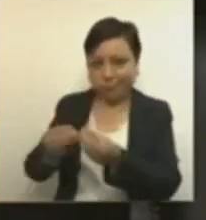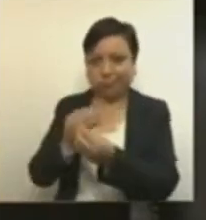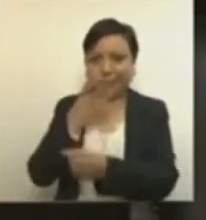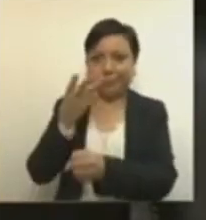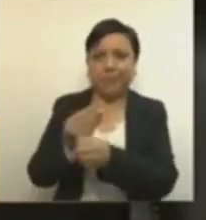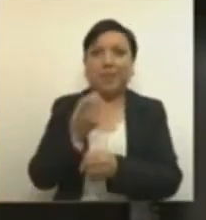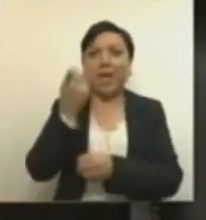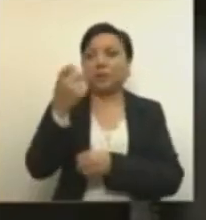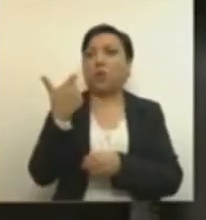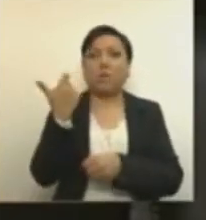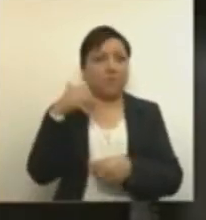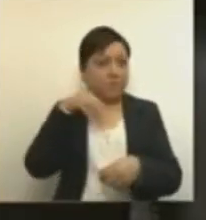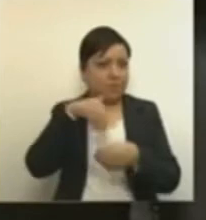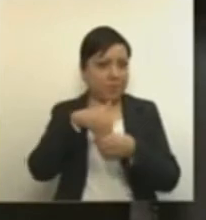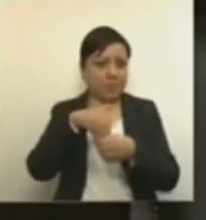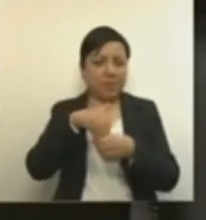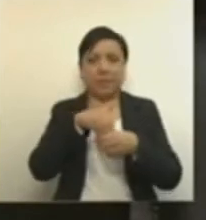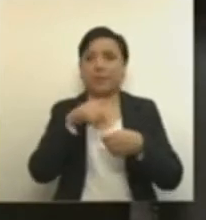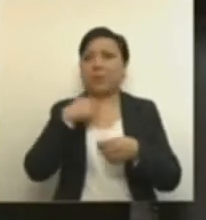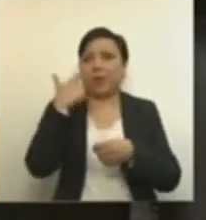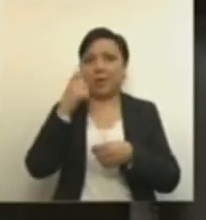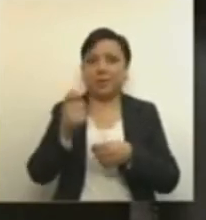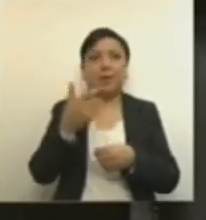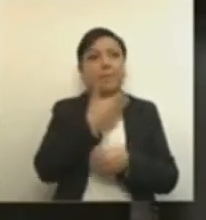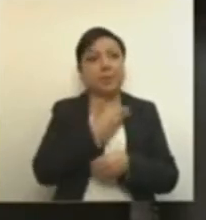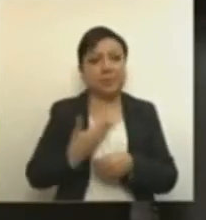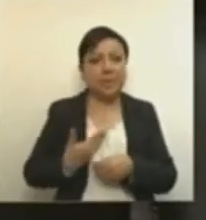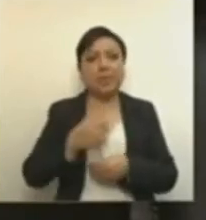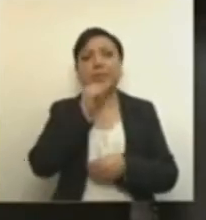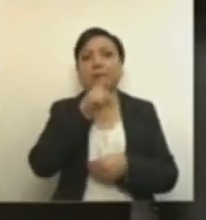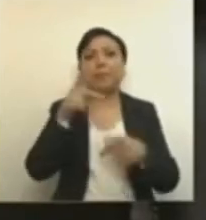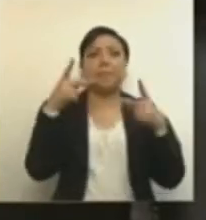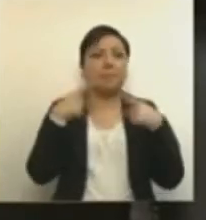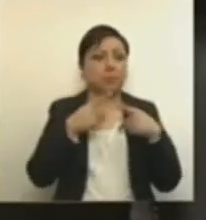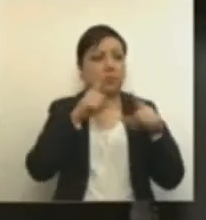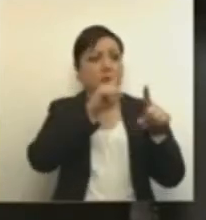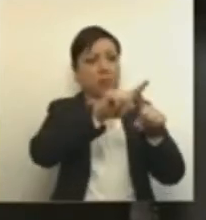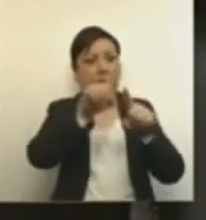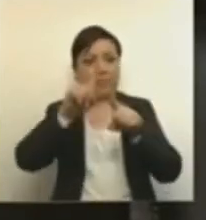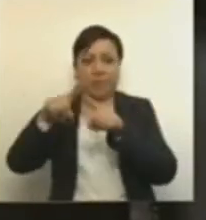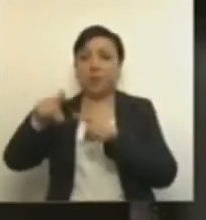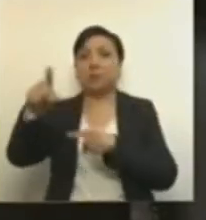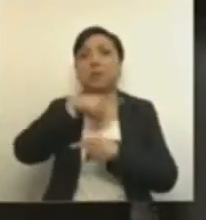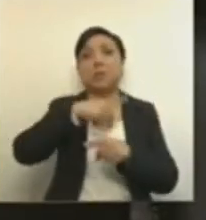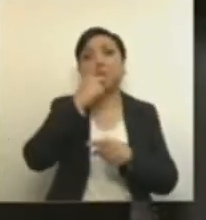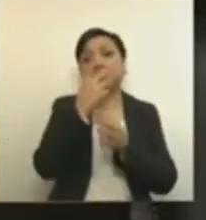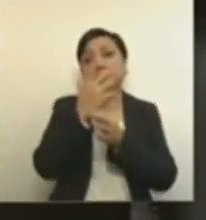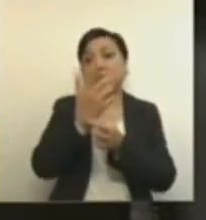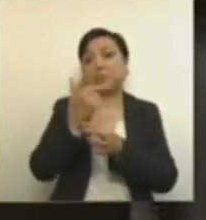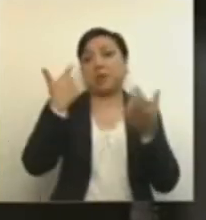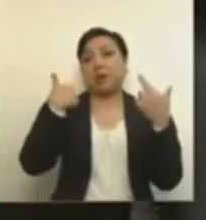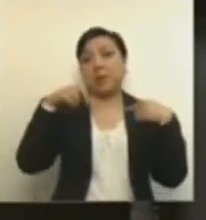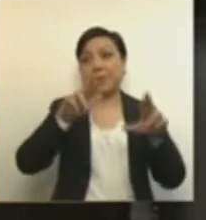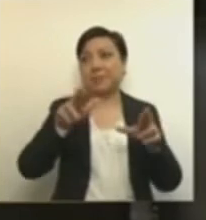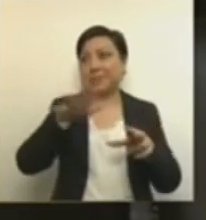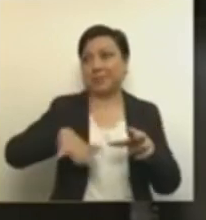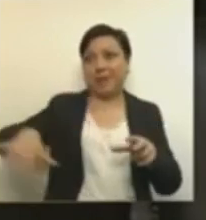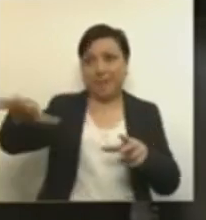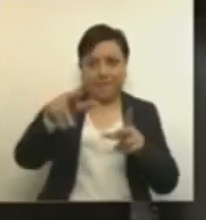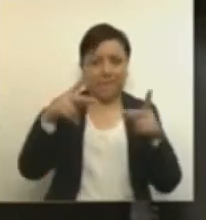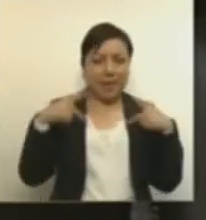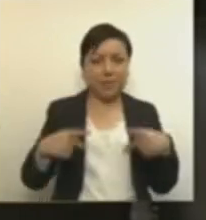fideicomiso que el presidente y algunos parlamentarios que aseguran representar los intereses de la nación pretenden